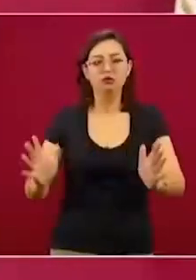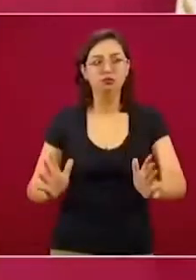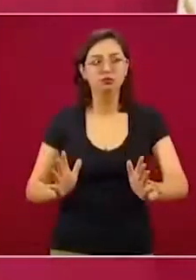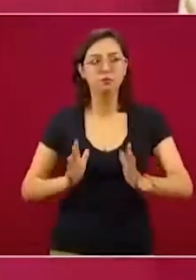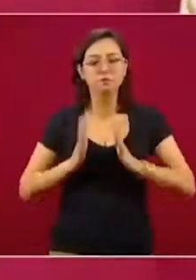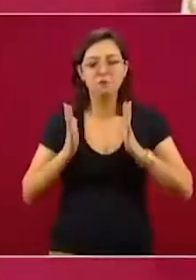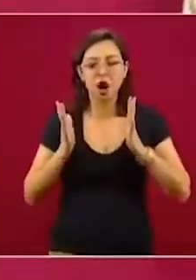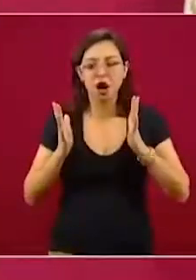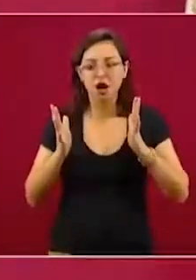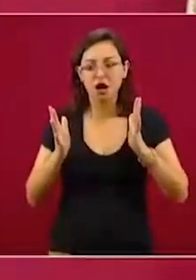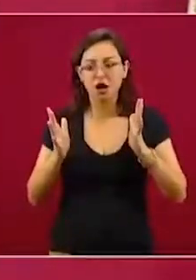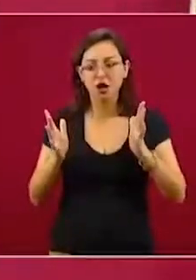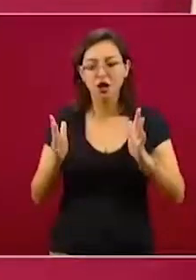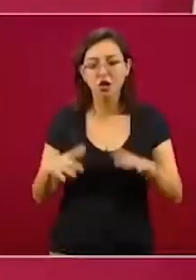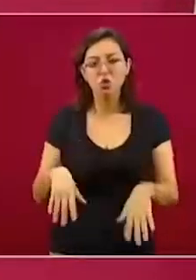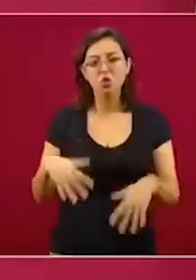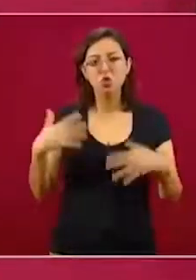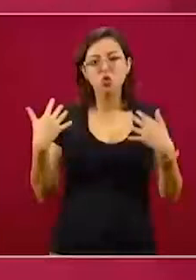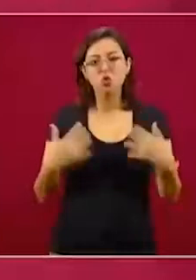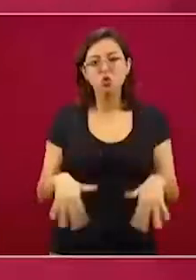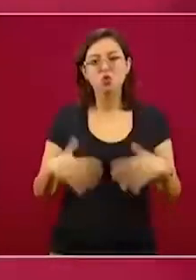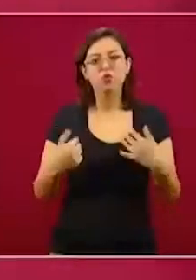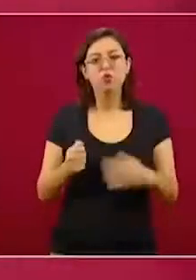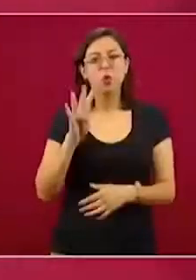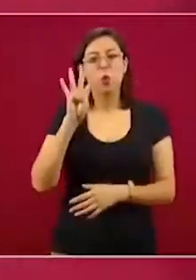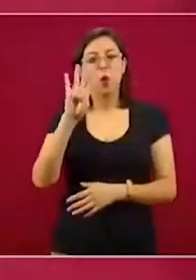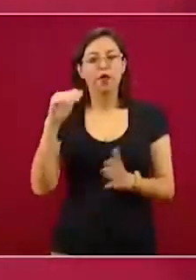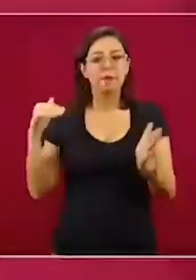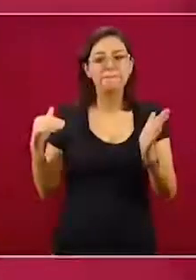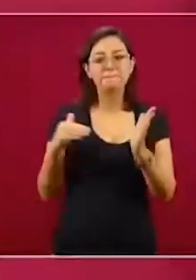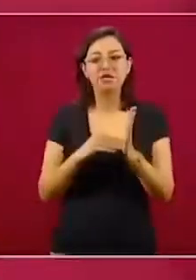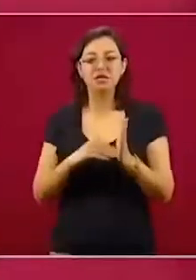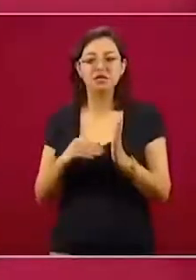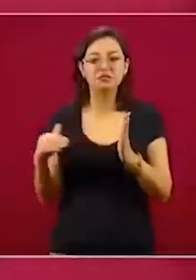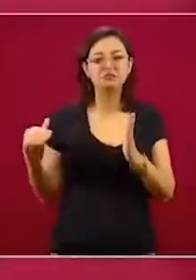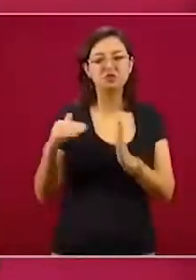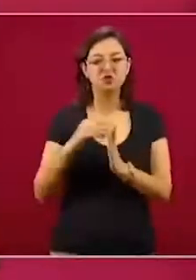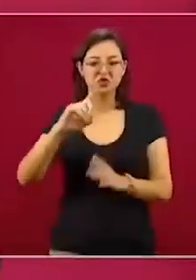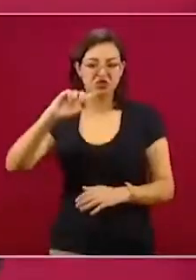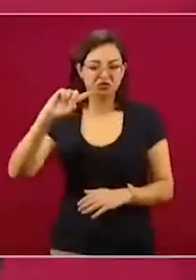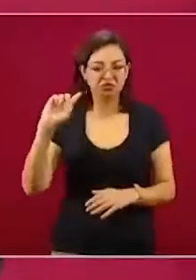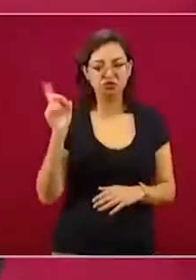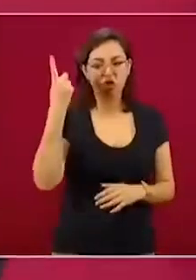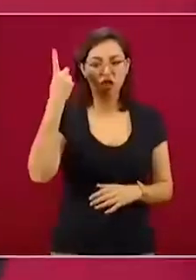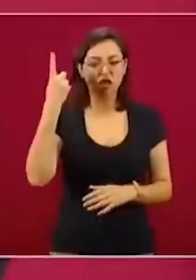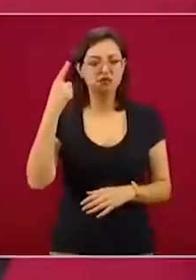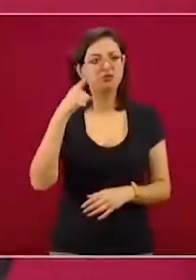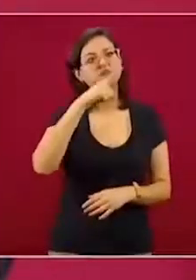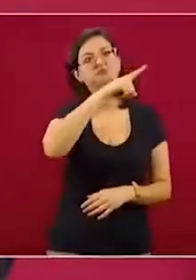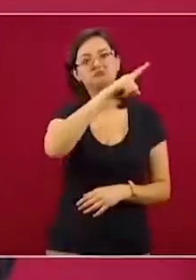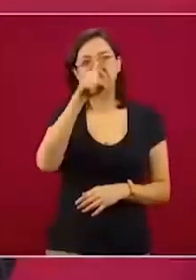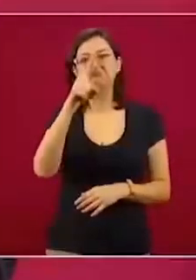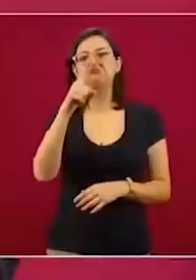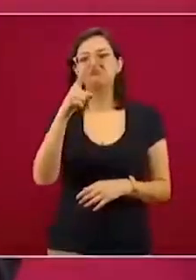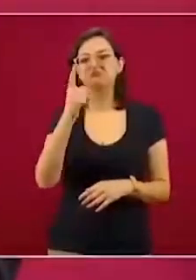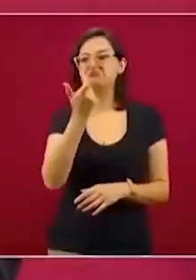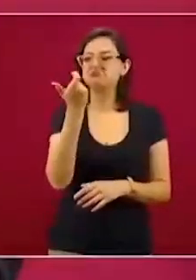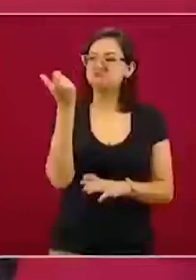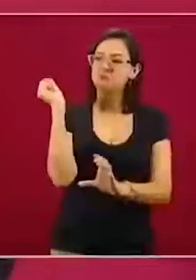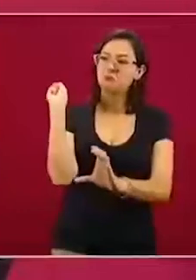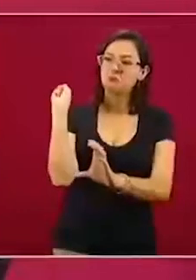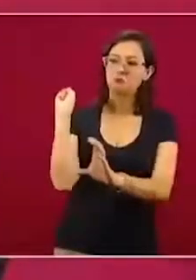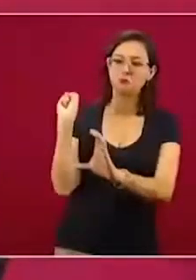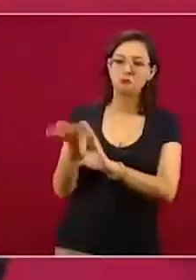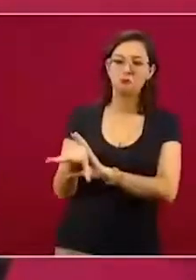cuatro mil millones de dólares en el